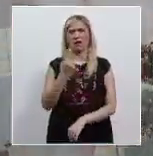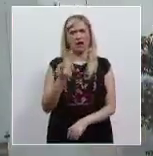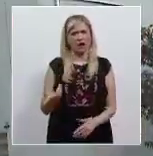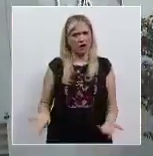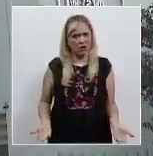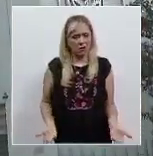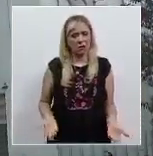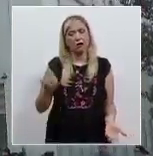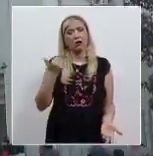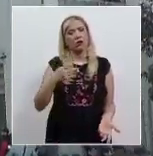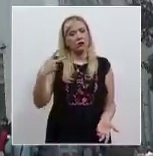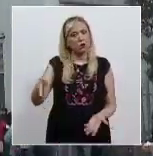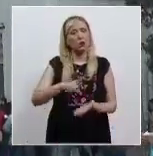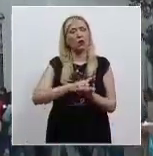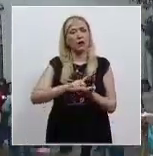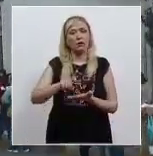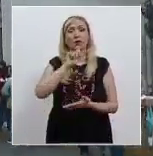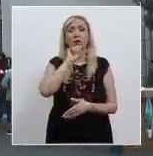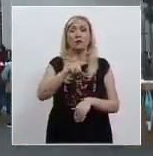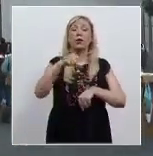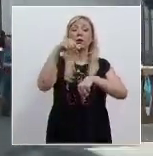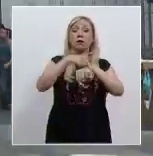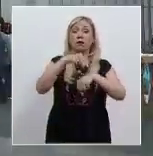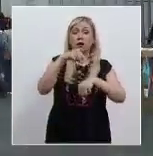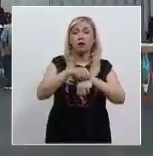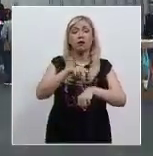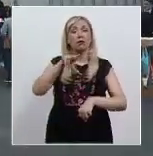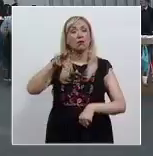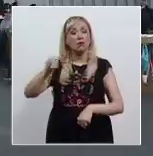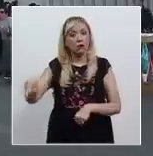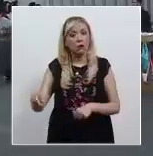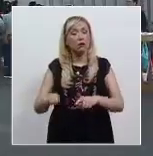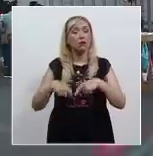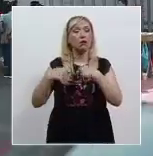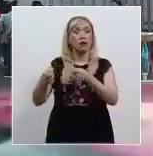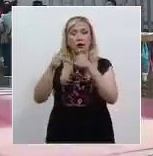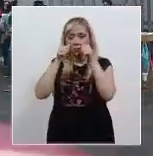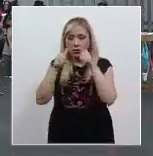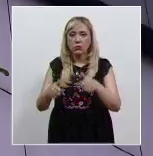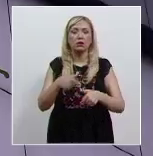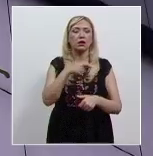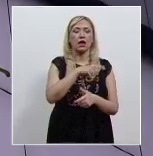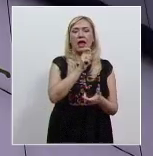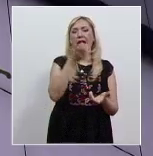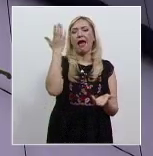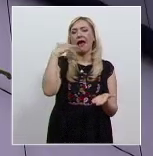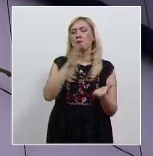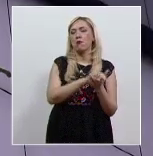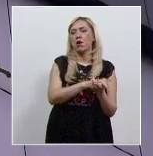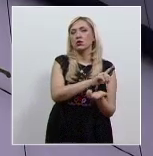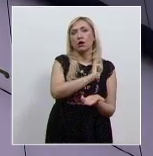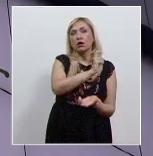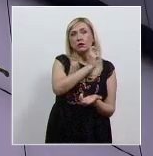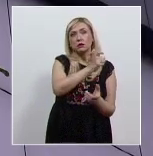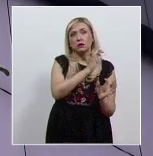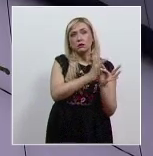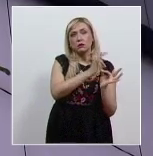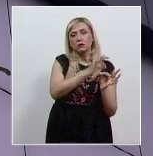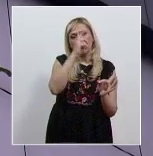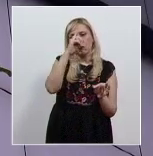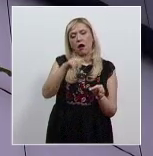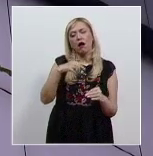beneficios de seguridad social que la persona fallecida generó para su pareja, a pesar de que se trata de un derecho